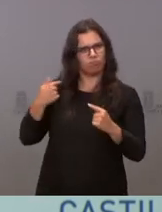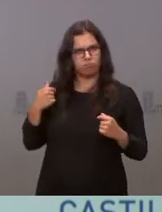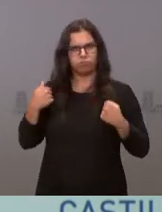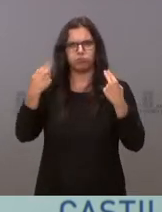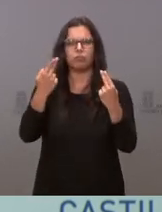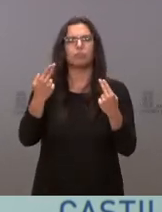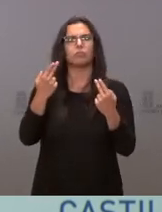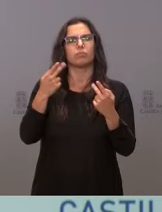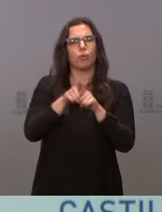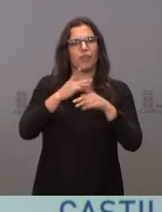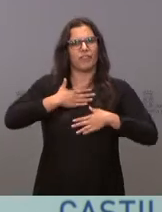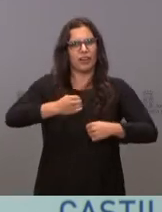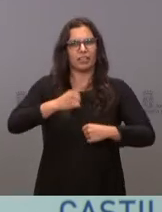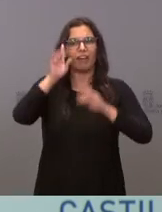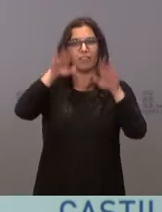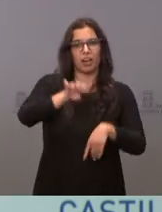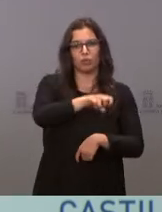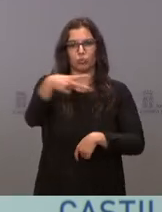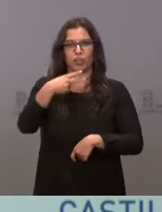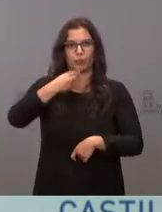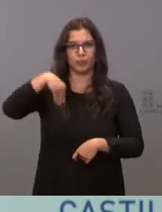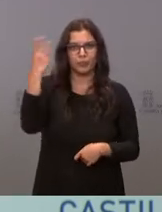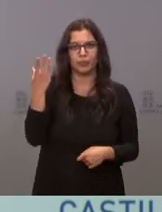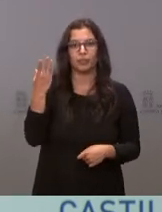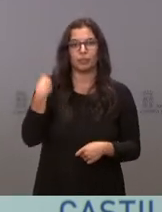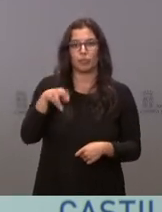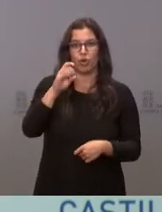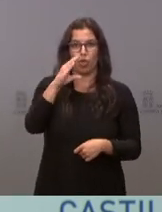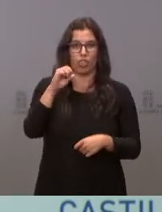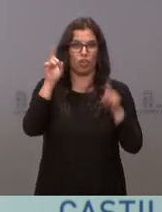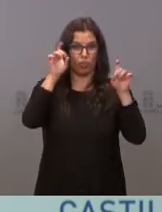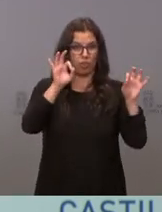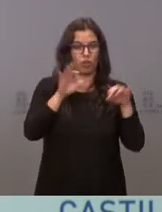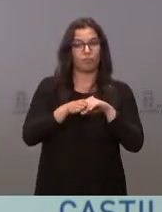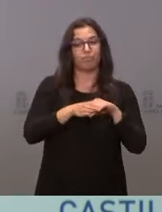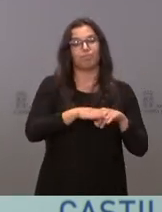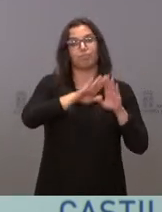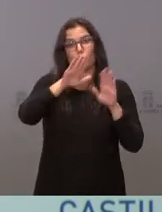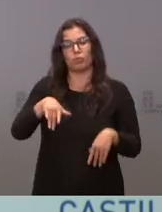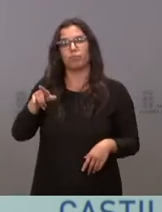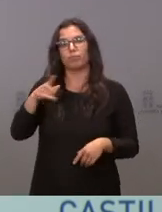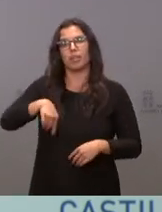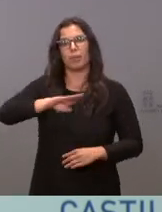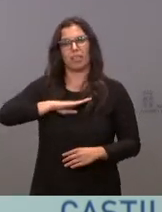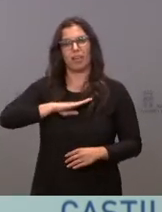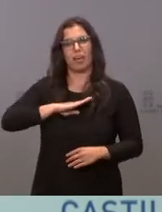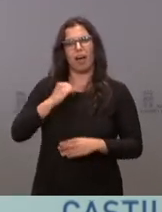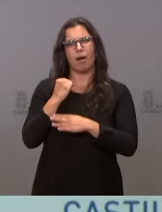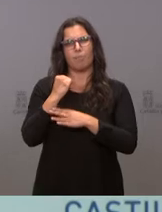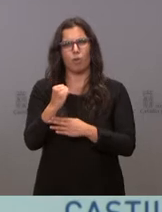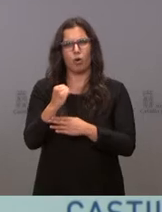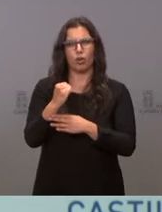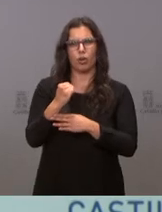tener un excelente resultado a largo plazo de Rocío. Y la capacidad de apoyo,